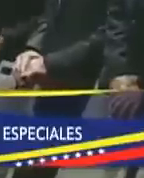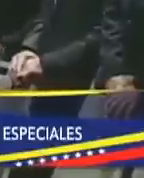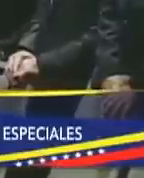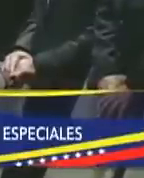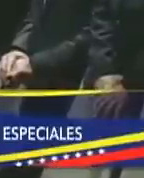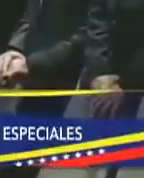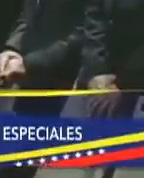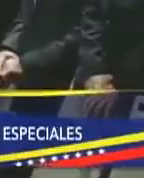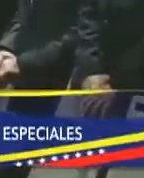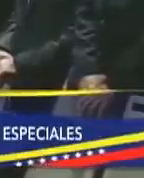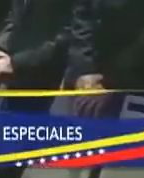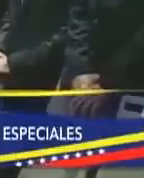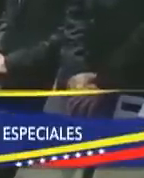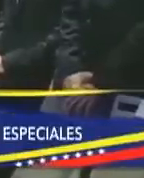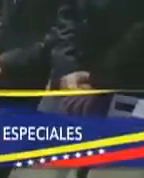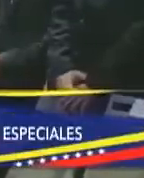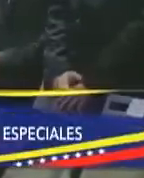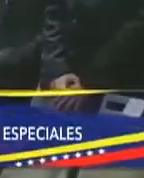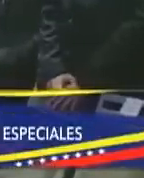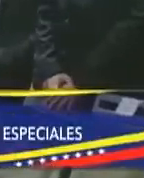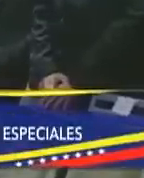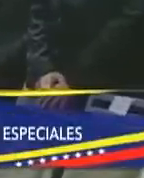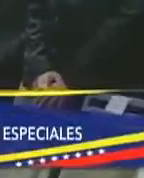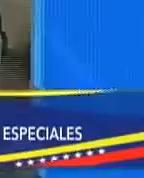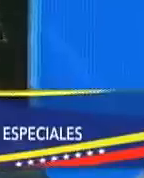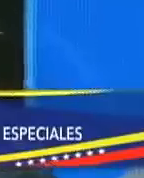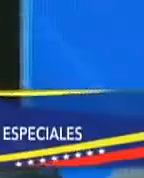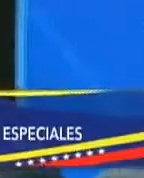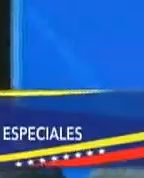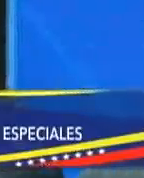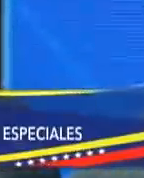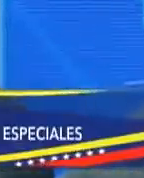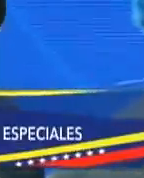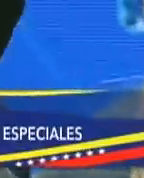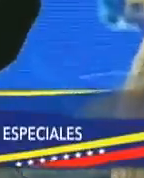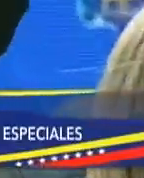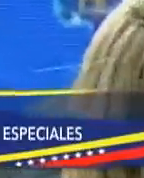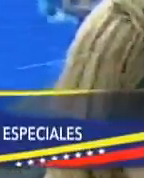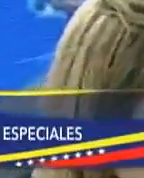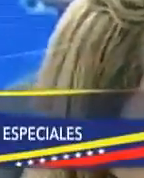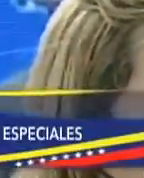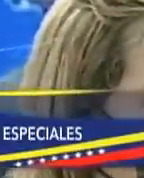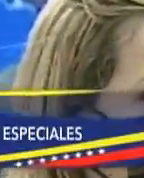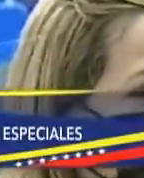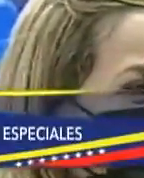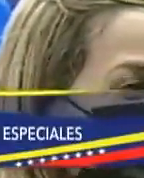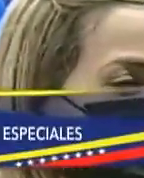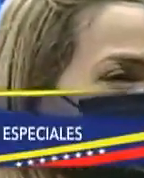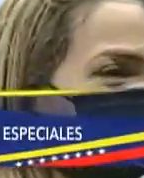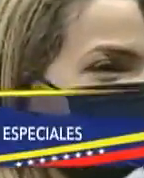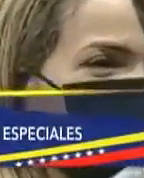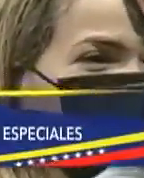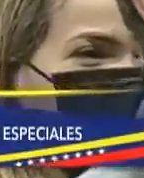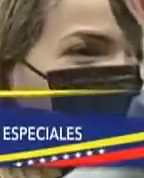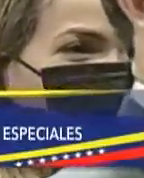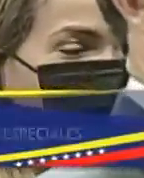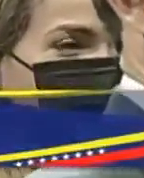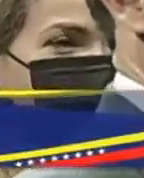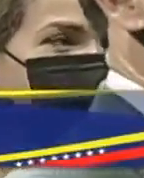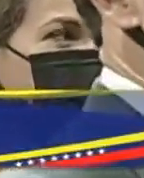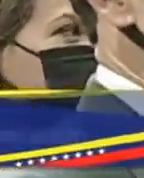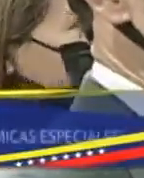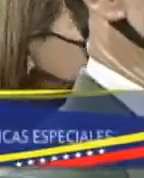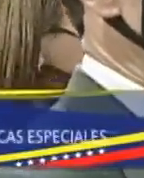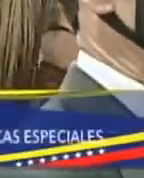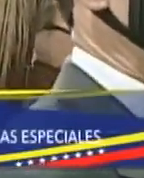También destacamos que están presentes en el Centro Internacional de Inversión Productiva, acompañando al jefe de Estado, todo el tren